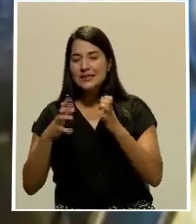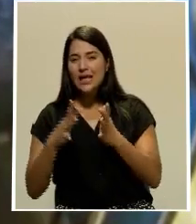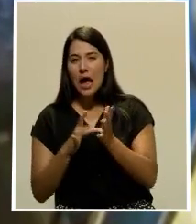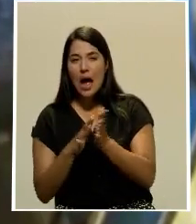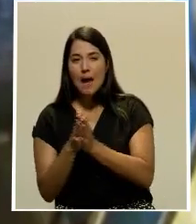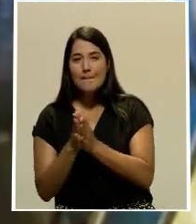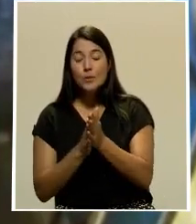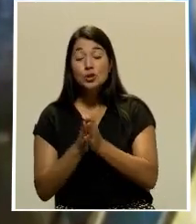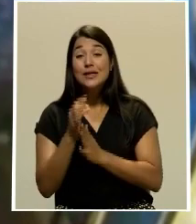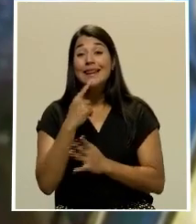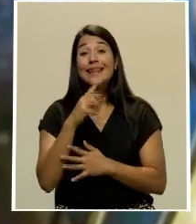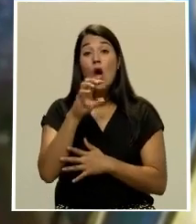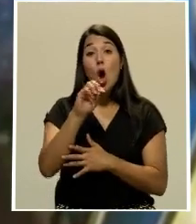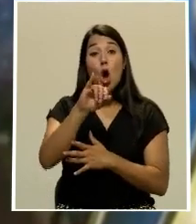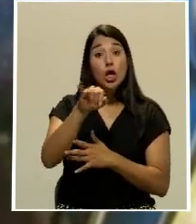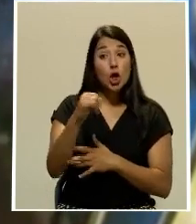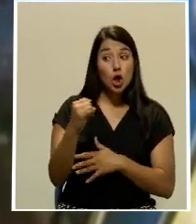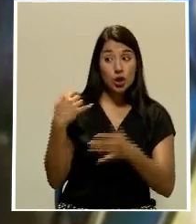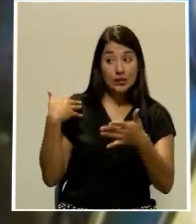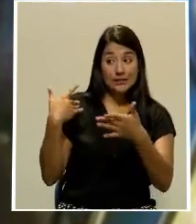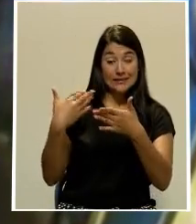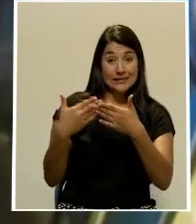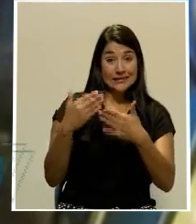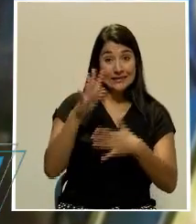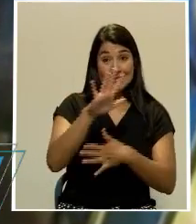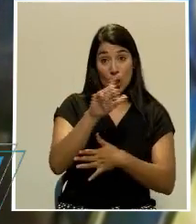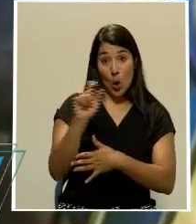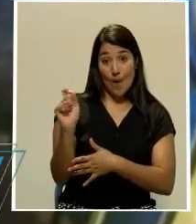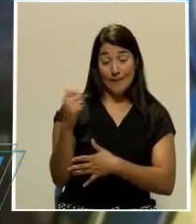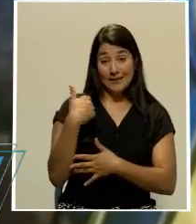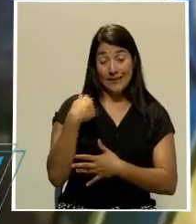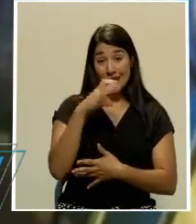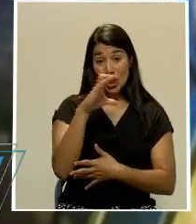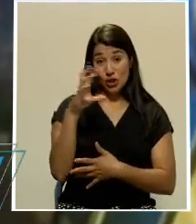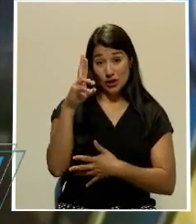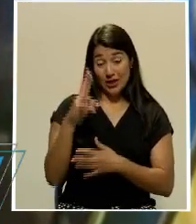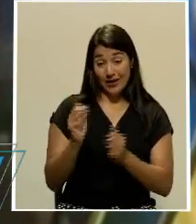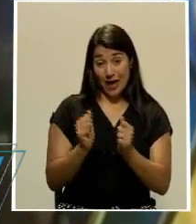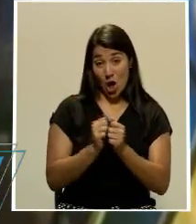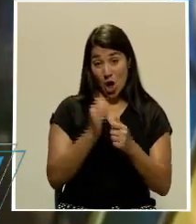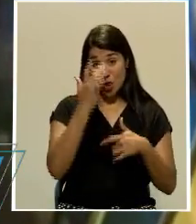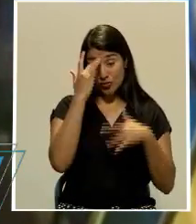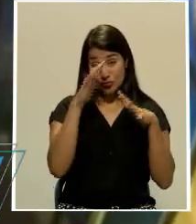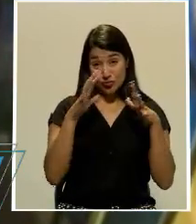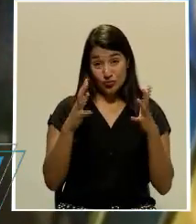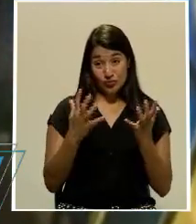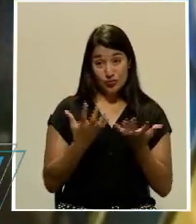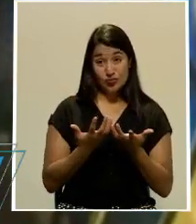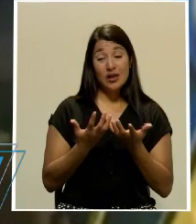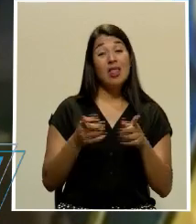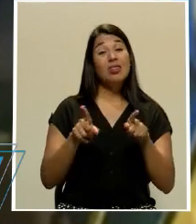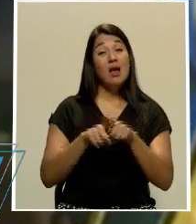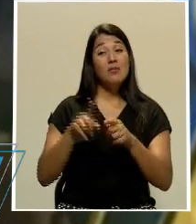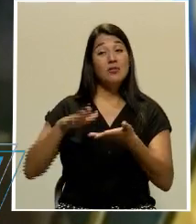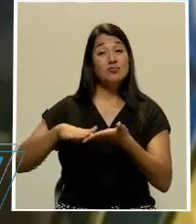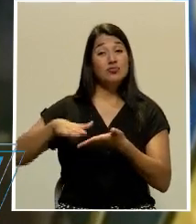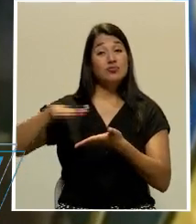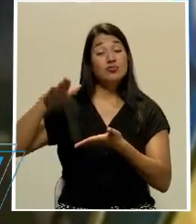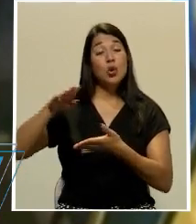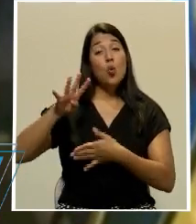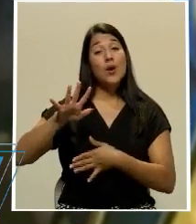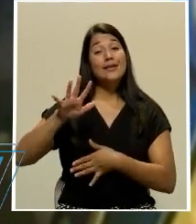reportó que durante los cinco meses que lleva el país en la atención de la misma, los hurtos en autobús incrementaron en un